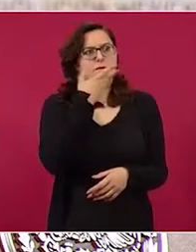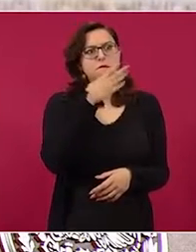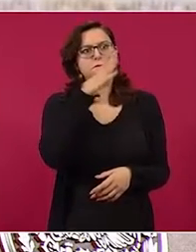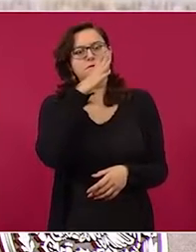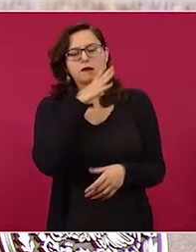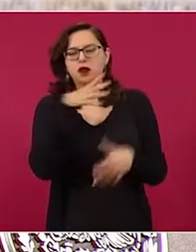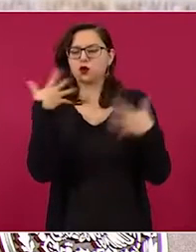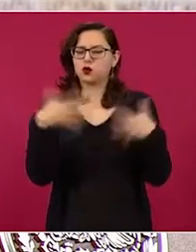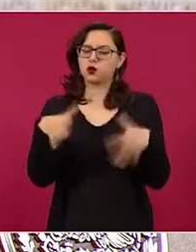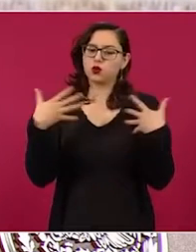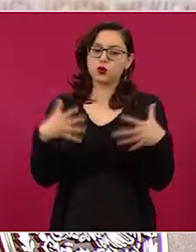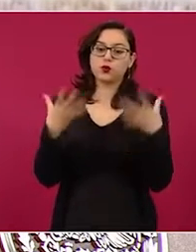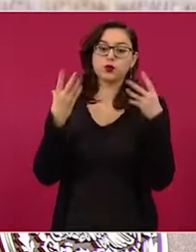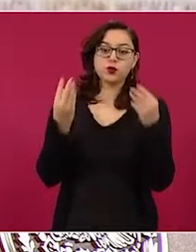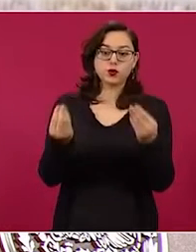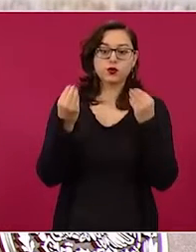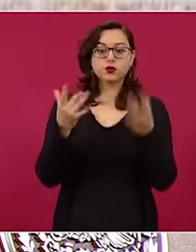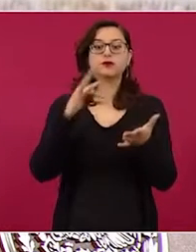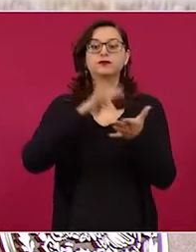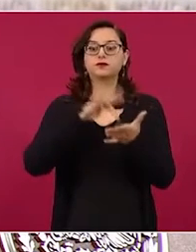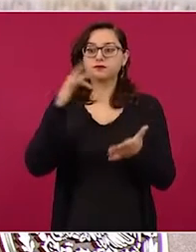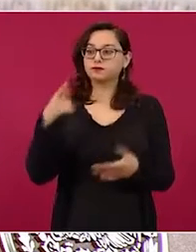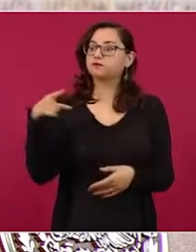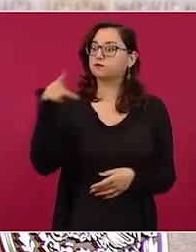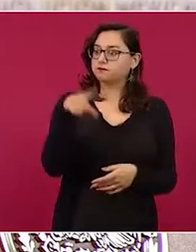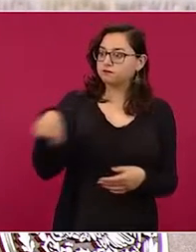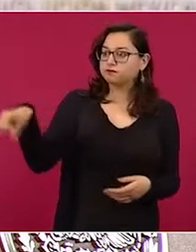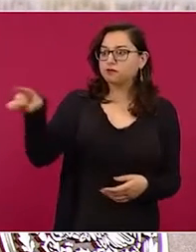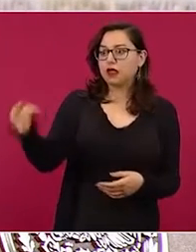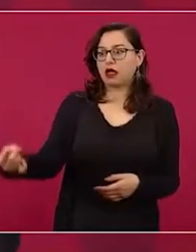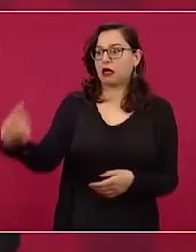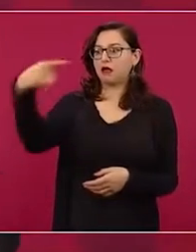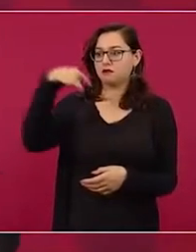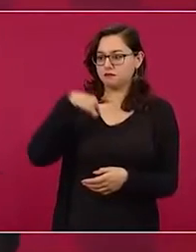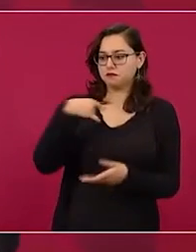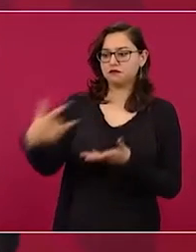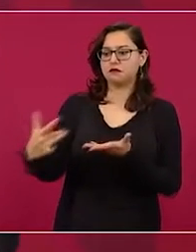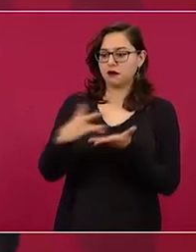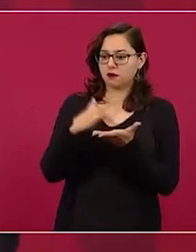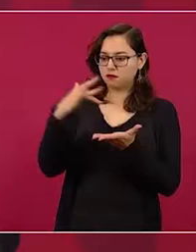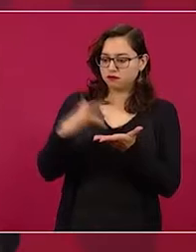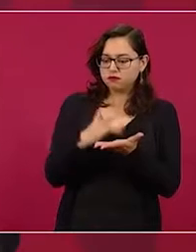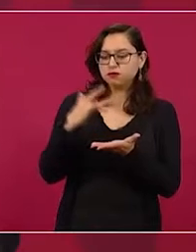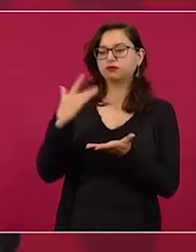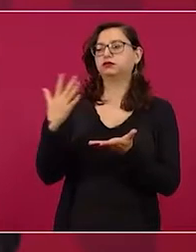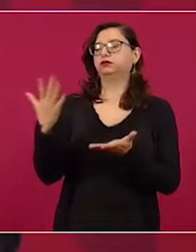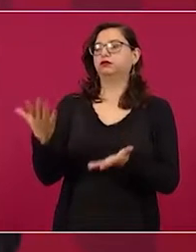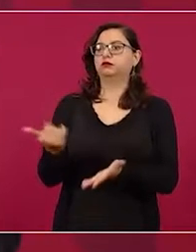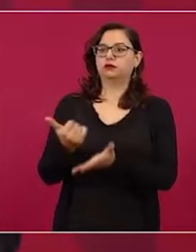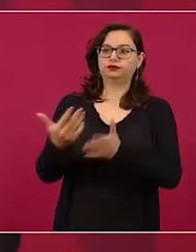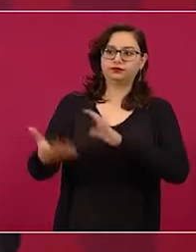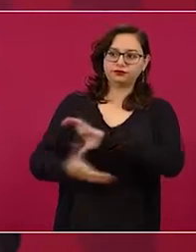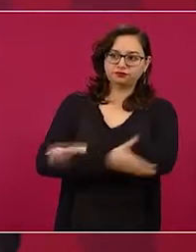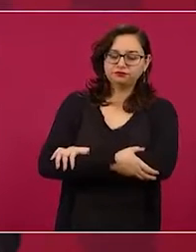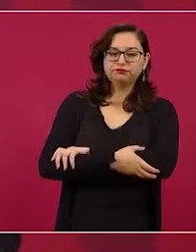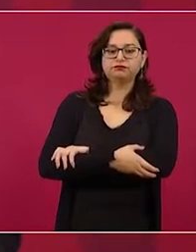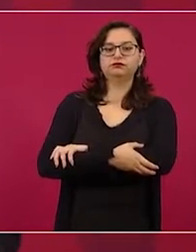corazón por su apoyo, por su solidaridad, por sus